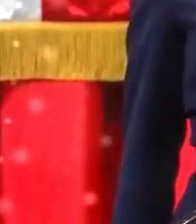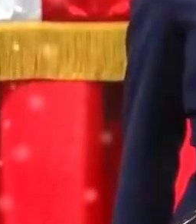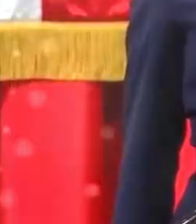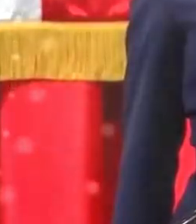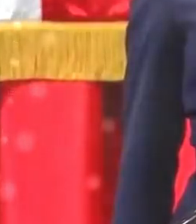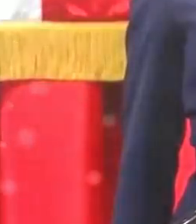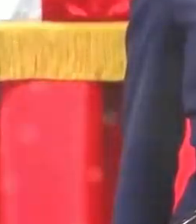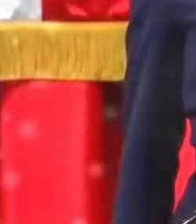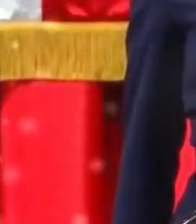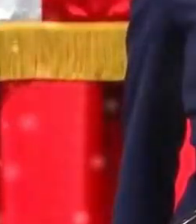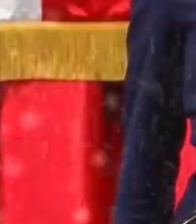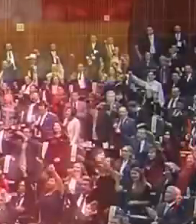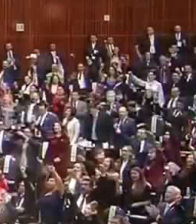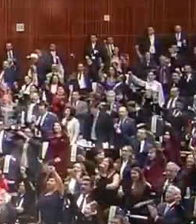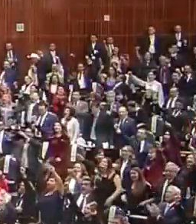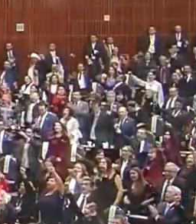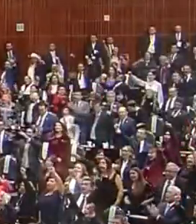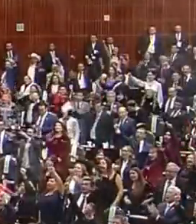¡Que viva México!